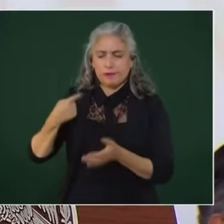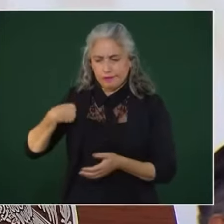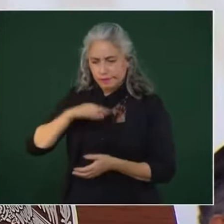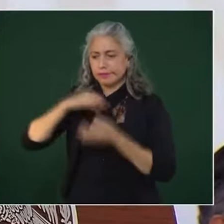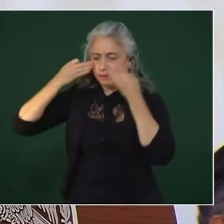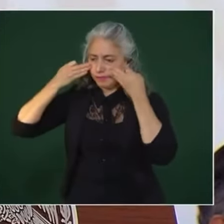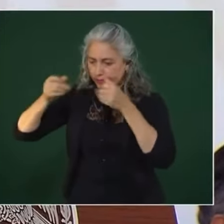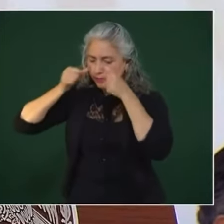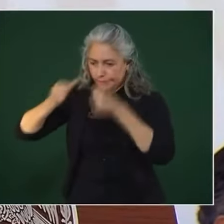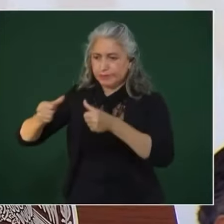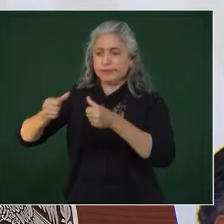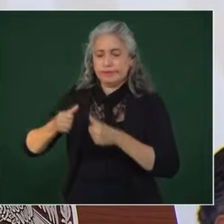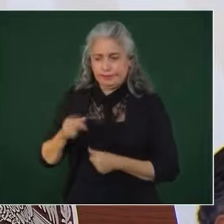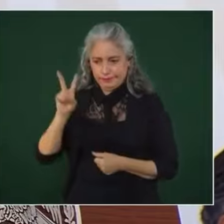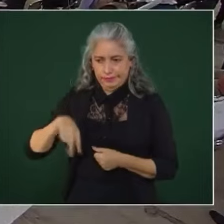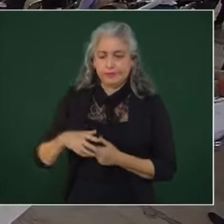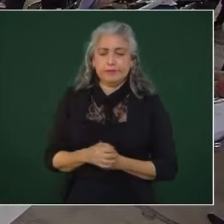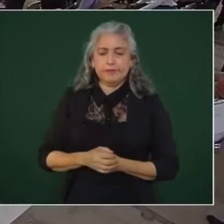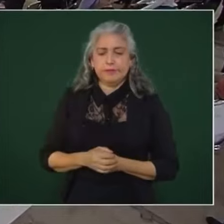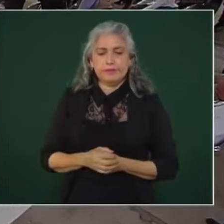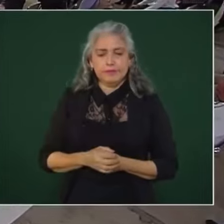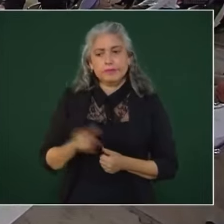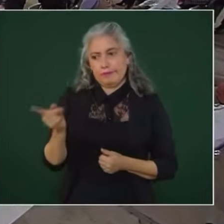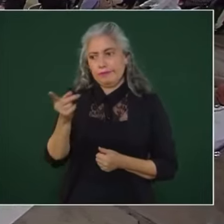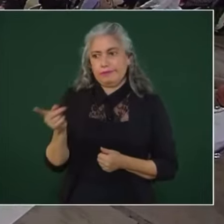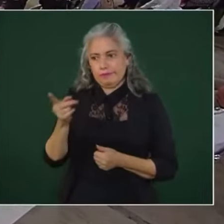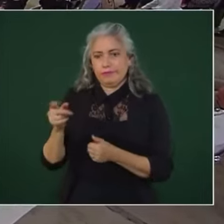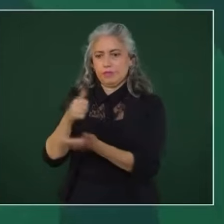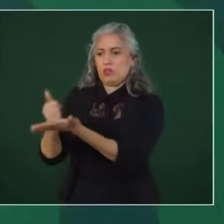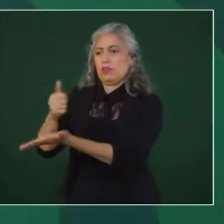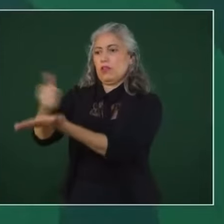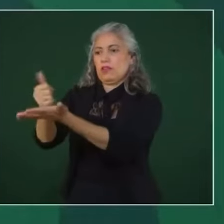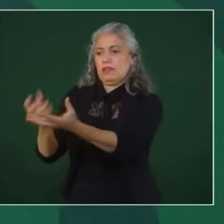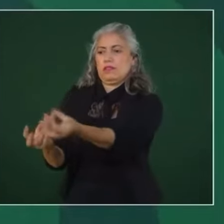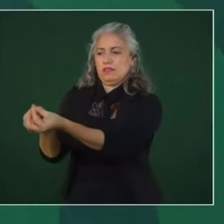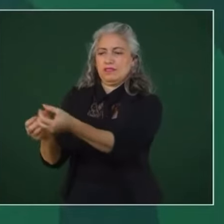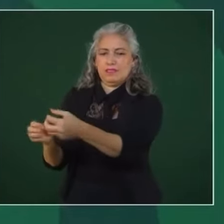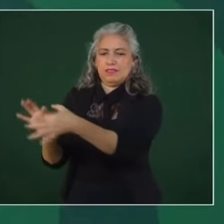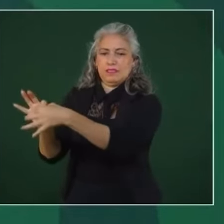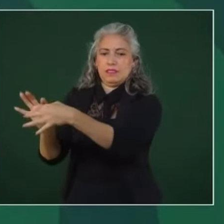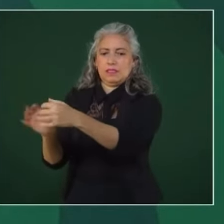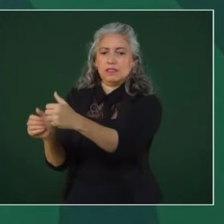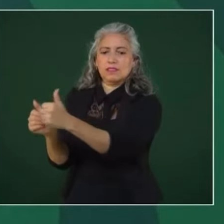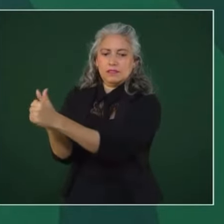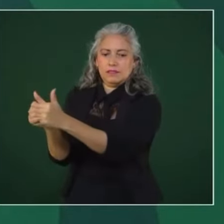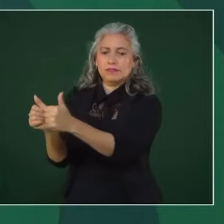sí, los que están juntos o muy pegados, colindan,